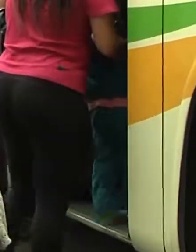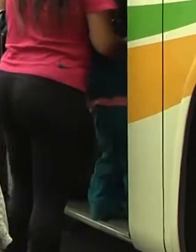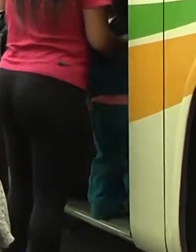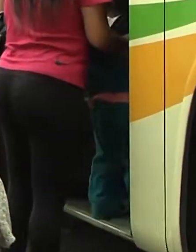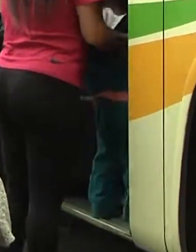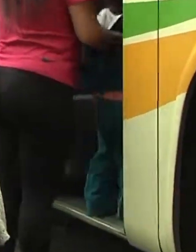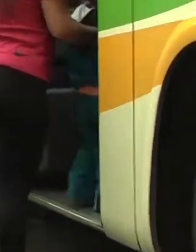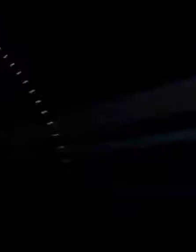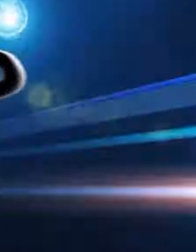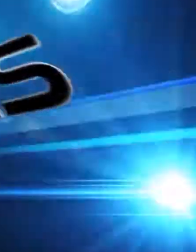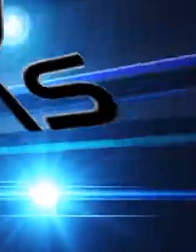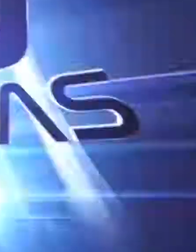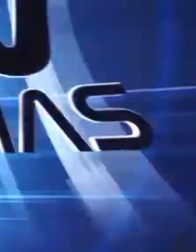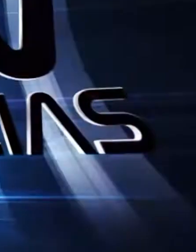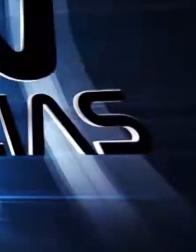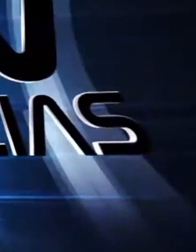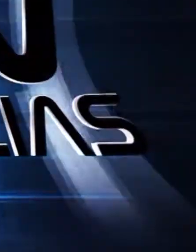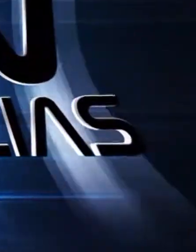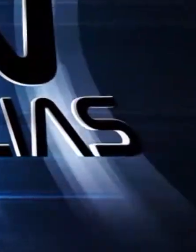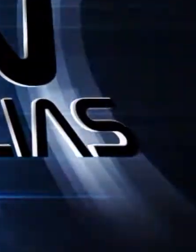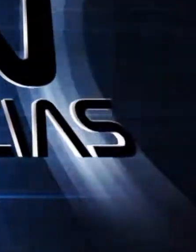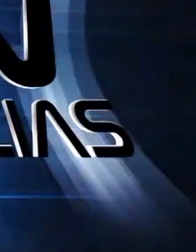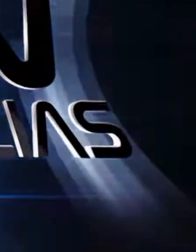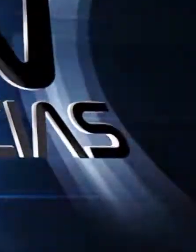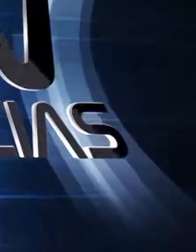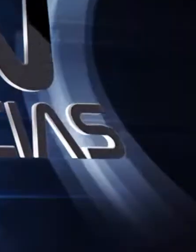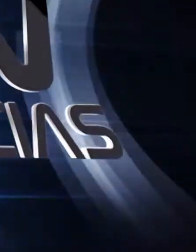¡Gracias! ¡Gracias!